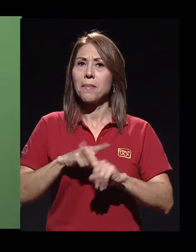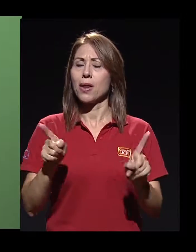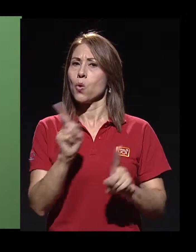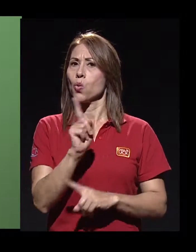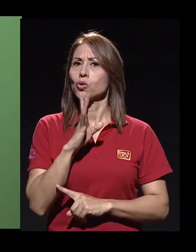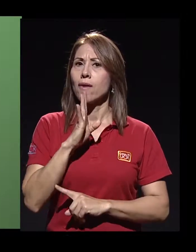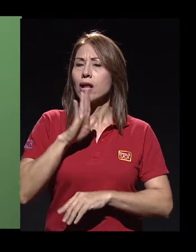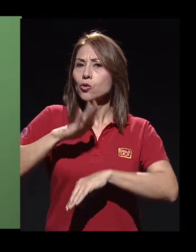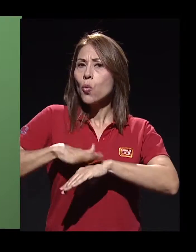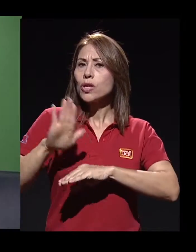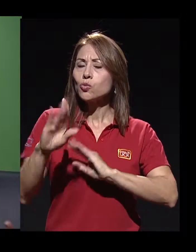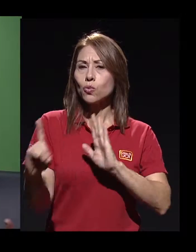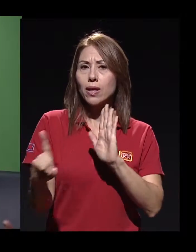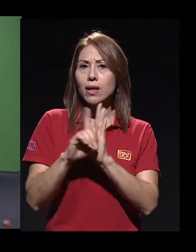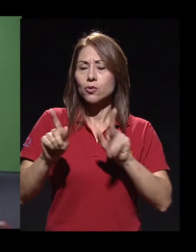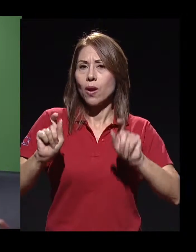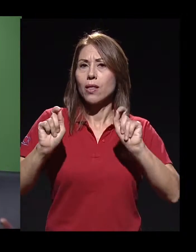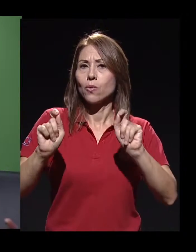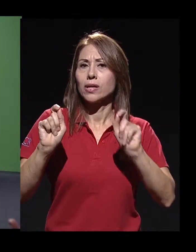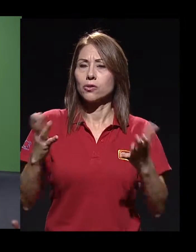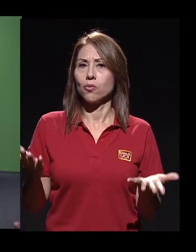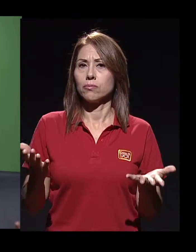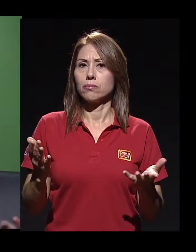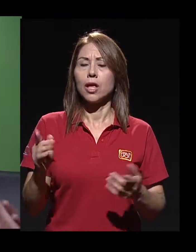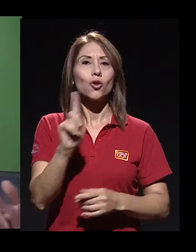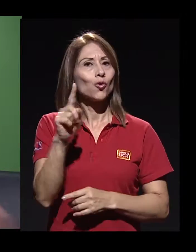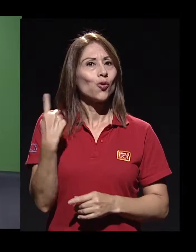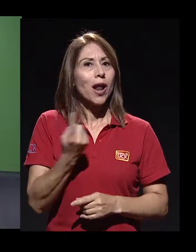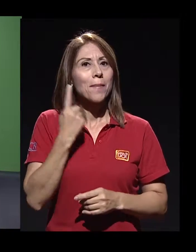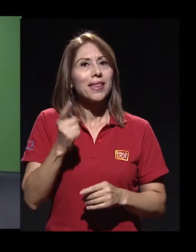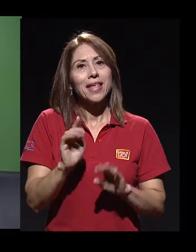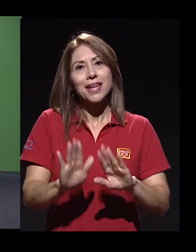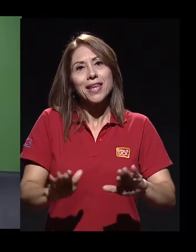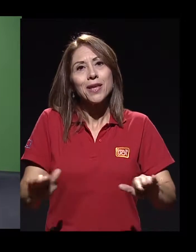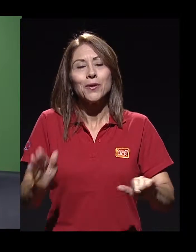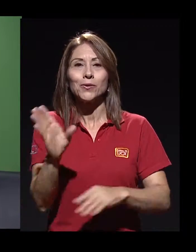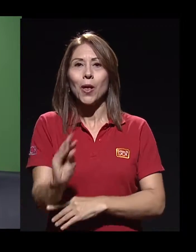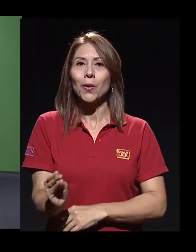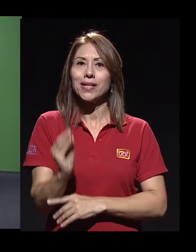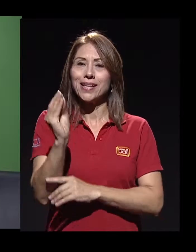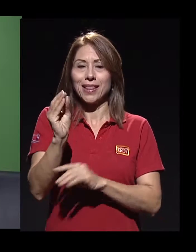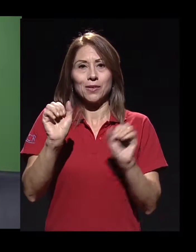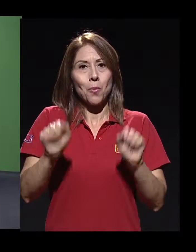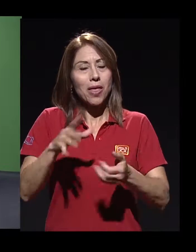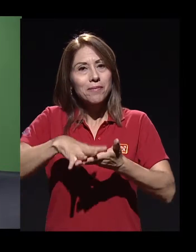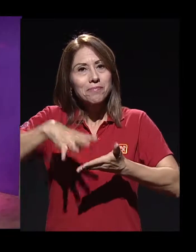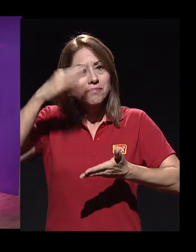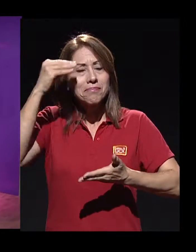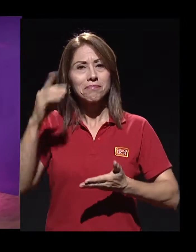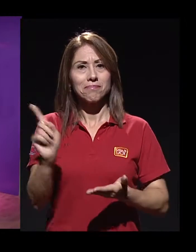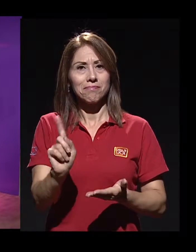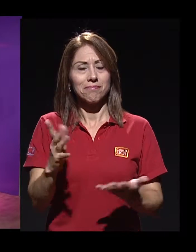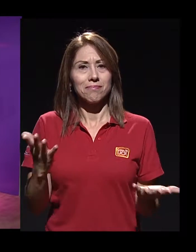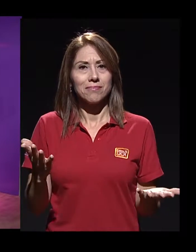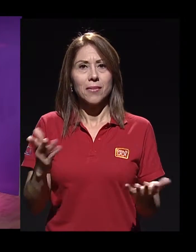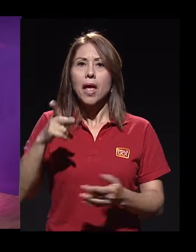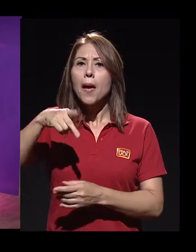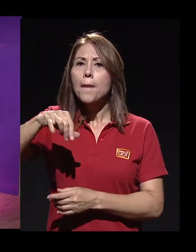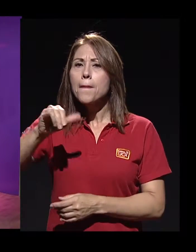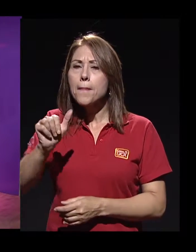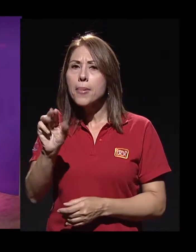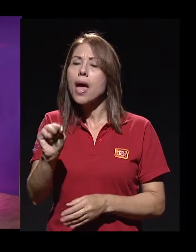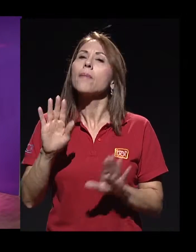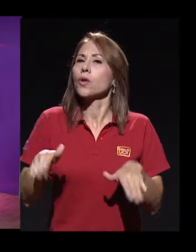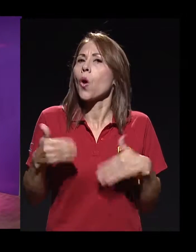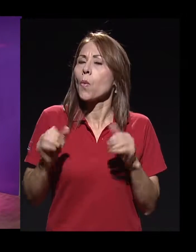de que tienen derecho a la educación y que debería ser una actividad que no solo experimentemos cuando somos niños y adolescentes, ¿verdad? También, ¿cómo aporta